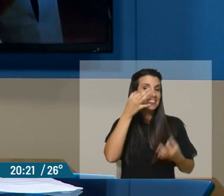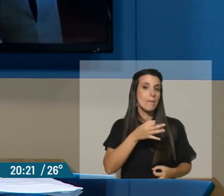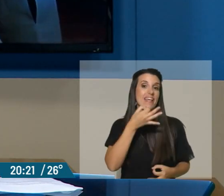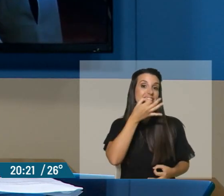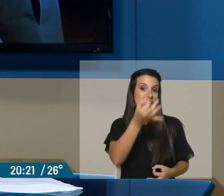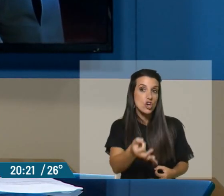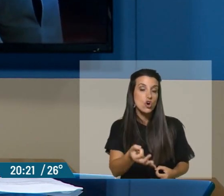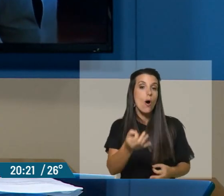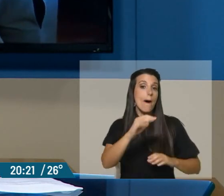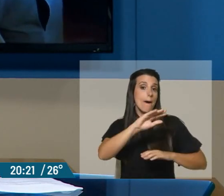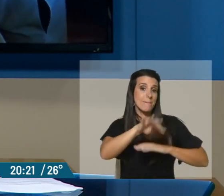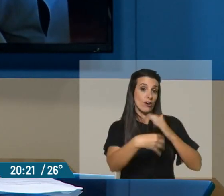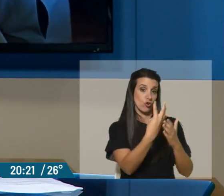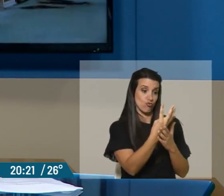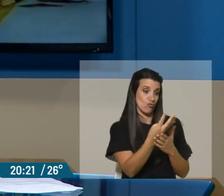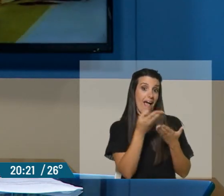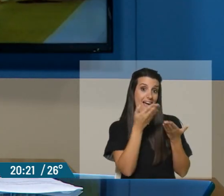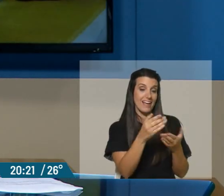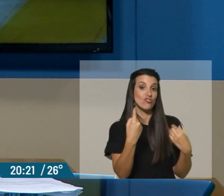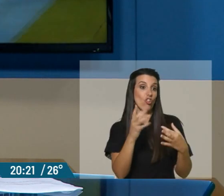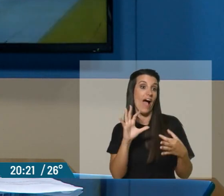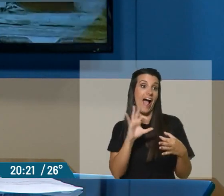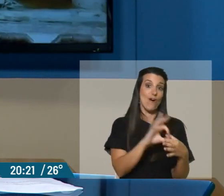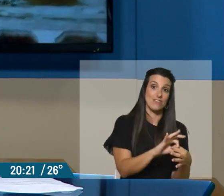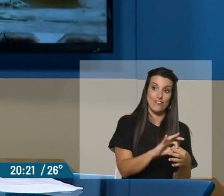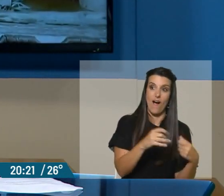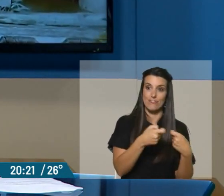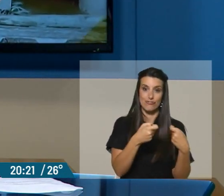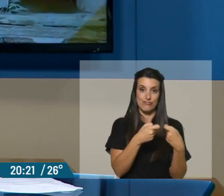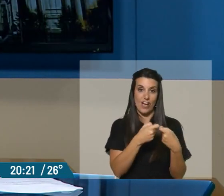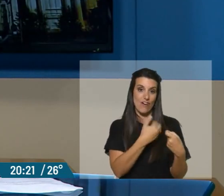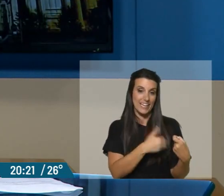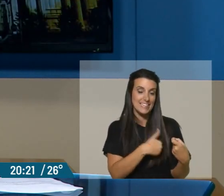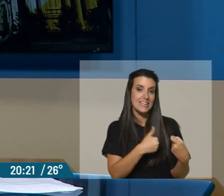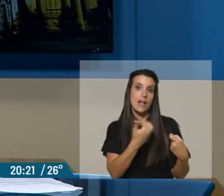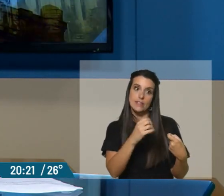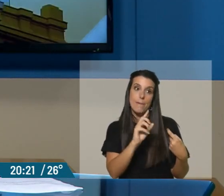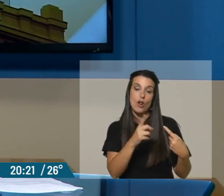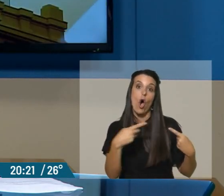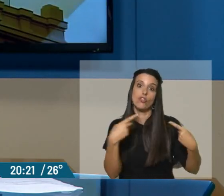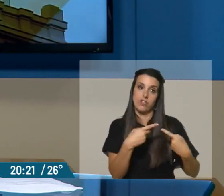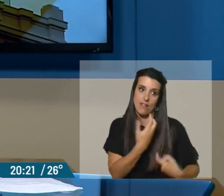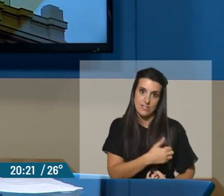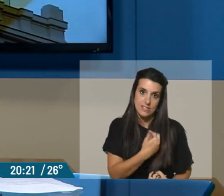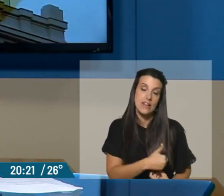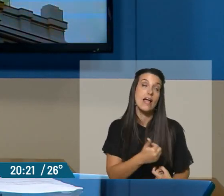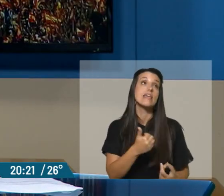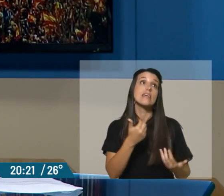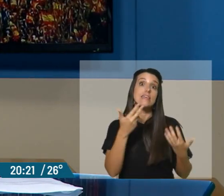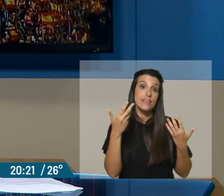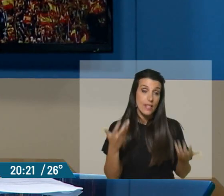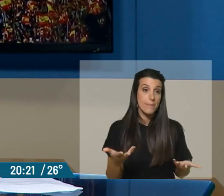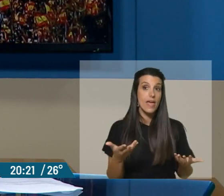es el Mercosur, porque es donde estamos asociados con Argentina, donde hemos tenido encontronazos fuertes con Argentina y donde en